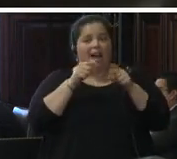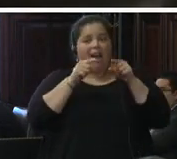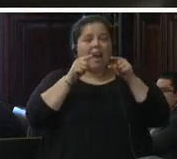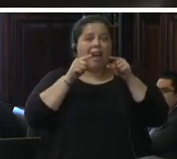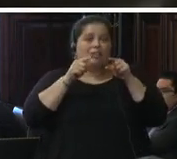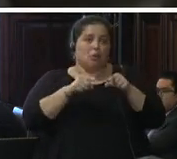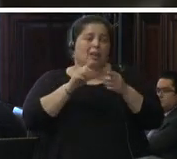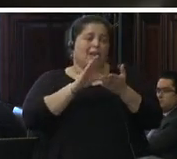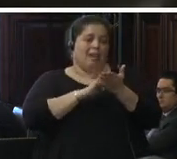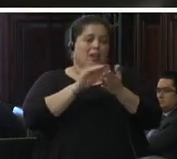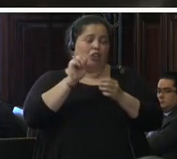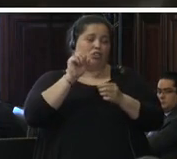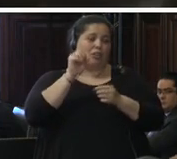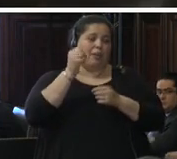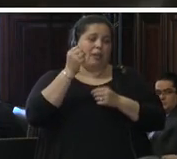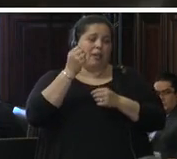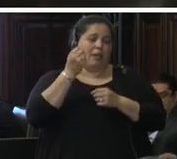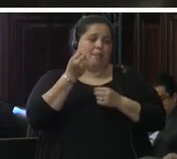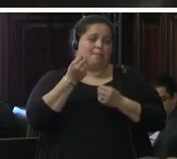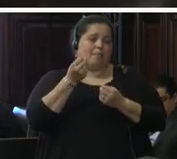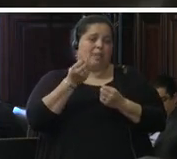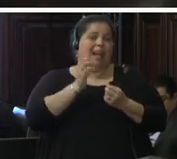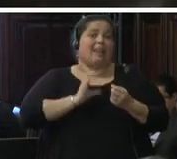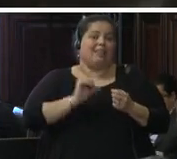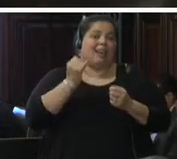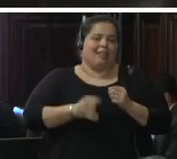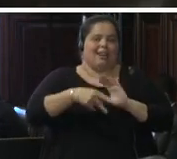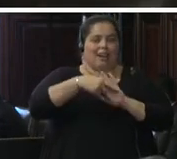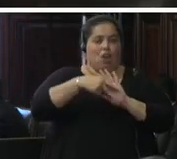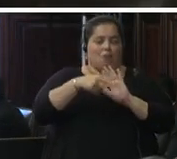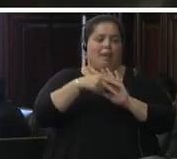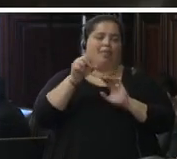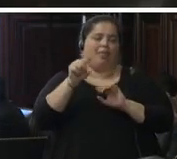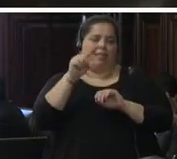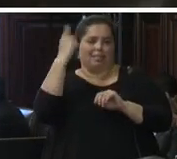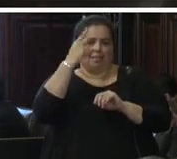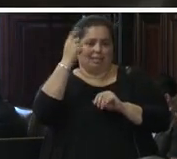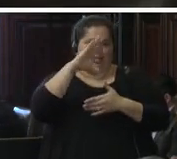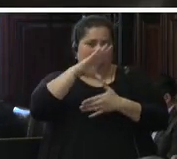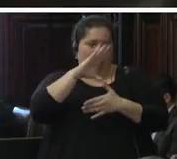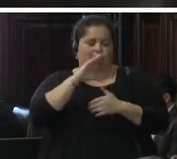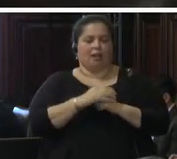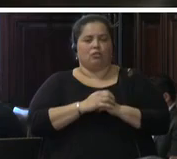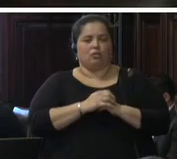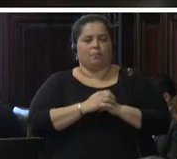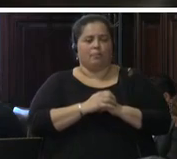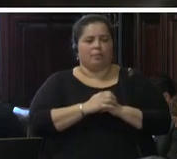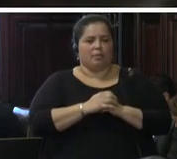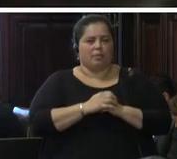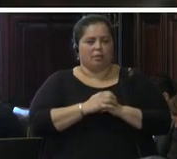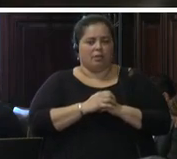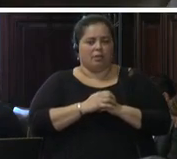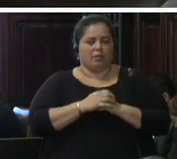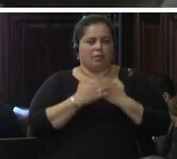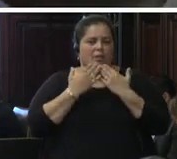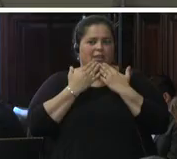del sistema interamericano en las sentencias de la corte y en los informes de la comisión serían mis preguntas muchísimas gracias por la paciencia muchas gracias